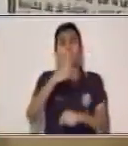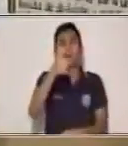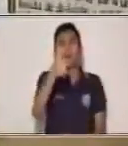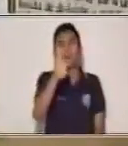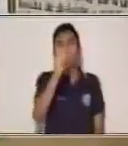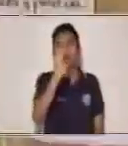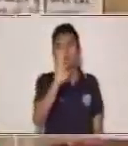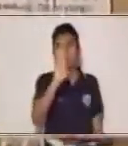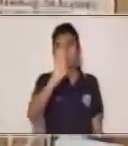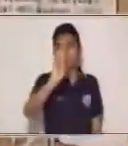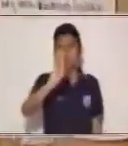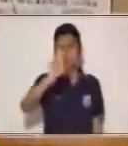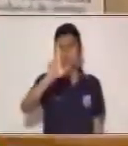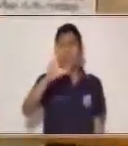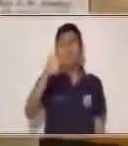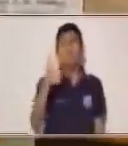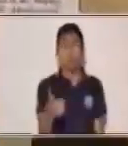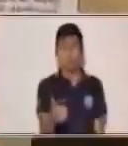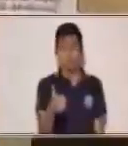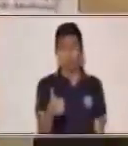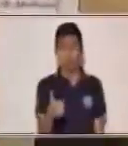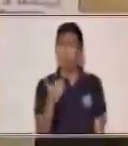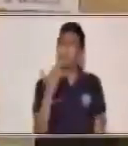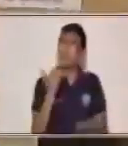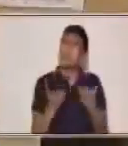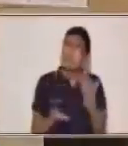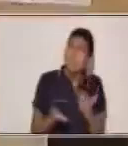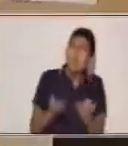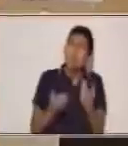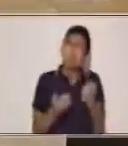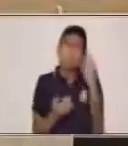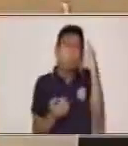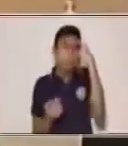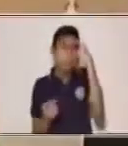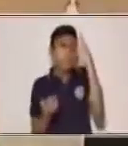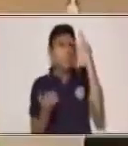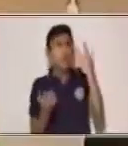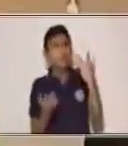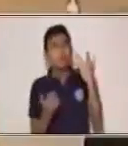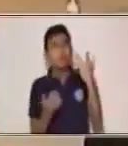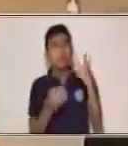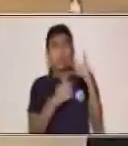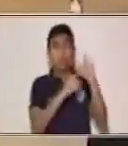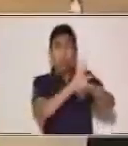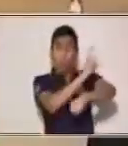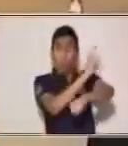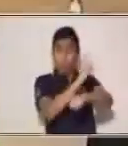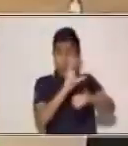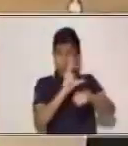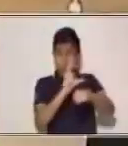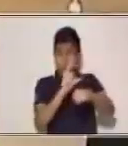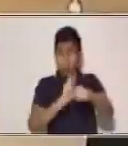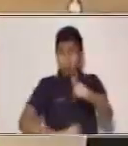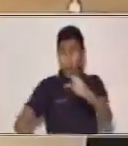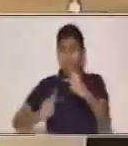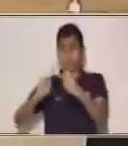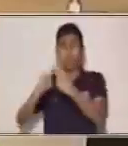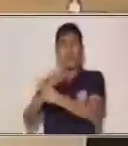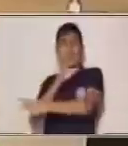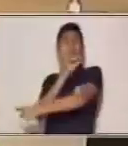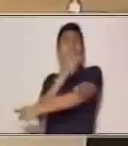¿sí? Que muchos en algún momento hemos confundido la fábula con un cuento, pero la fábula tiene